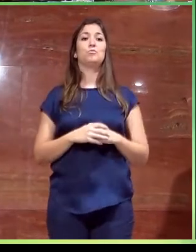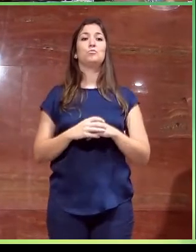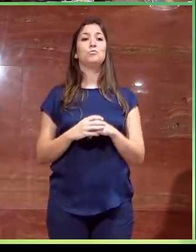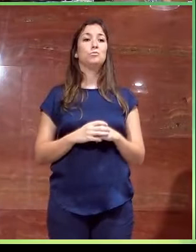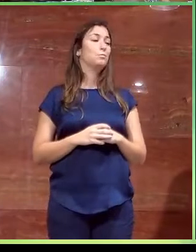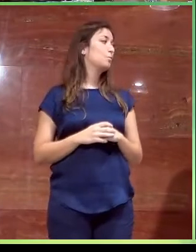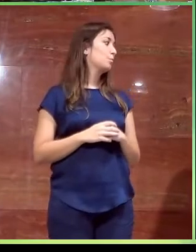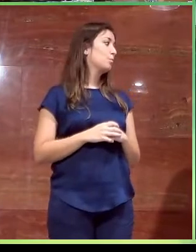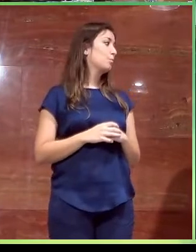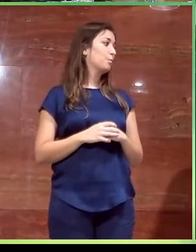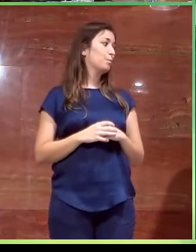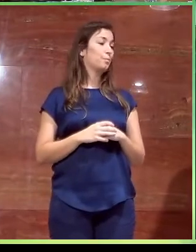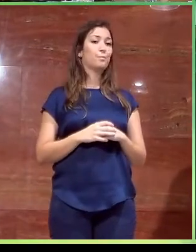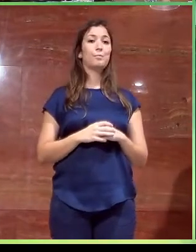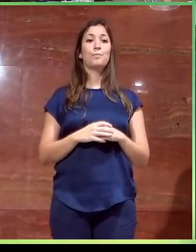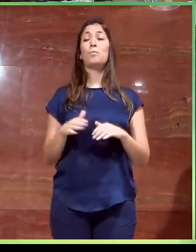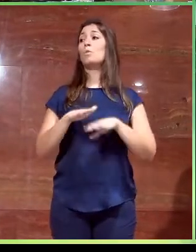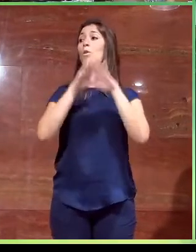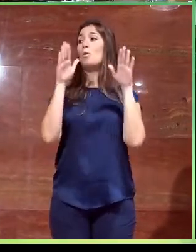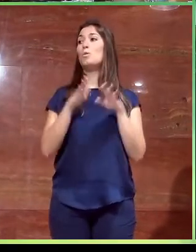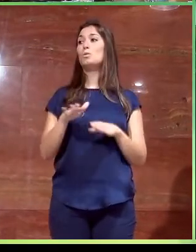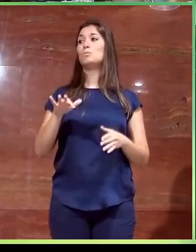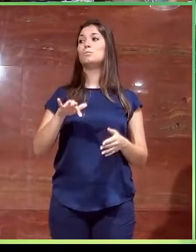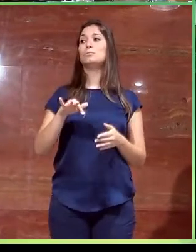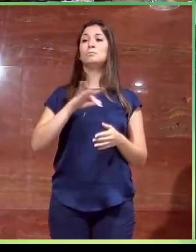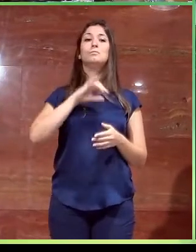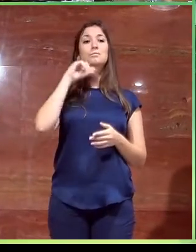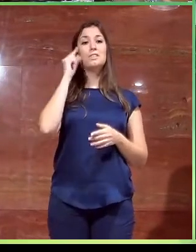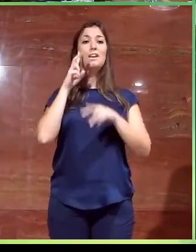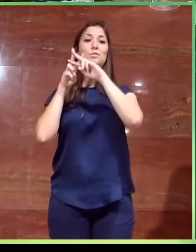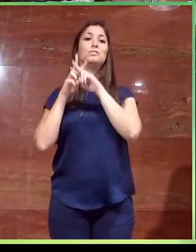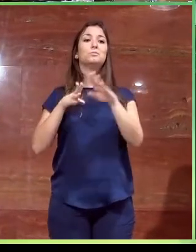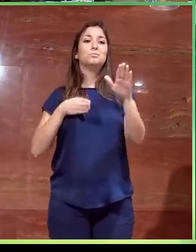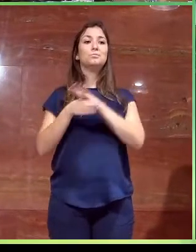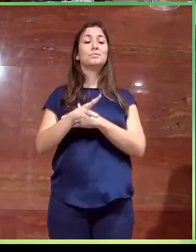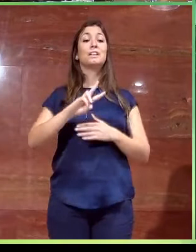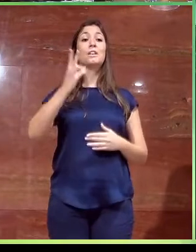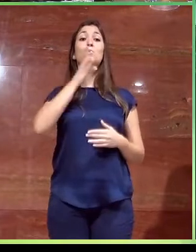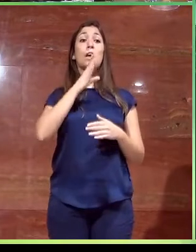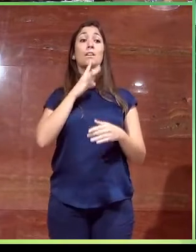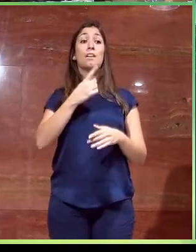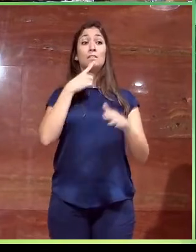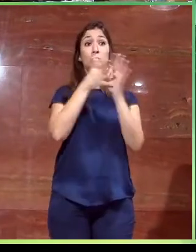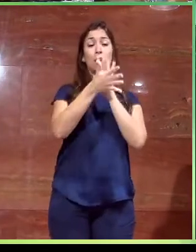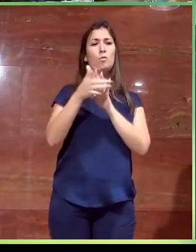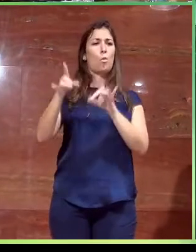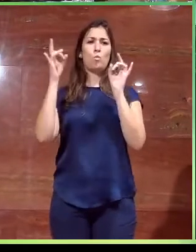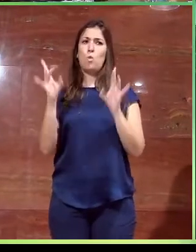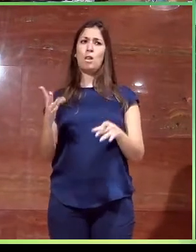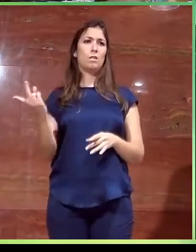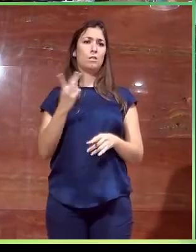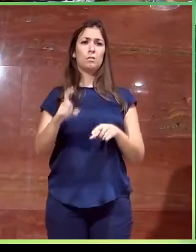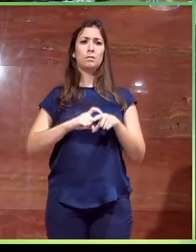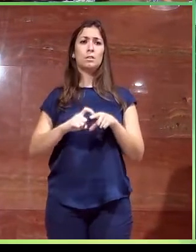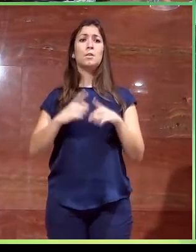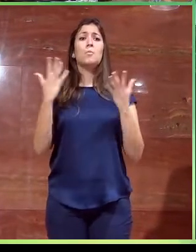Bueno, ya por último, digamos en cuanto al diagnóstico de la accesibilidad, este es el otro acceso, es un acceso gemelo al primero, pero